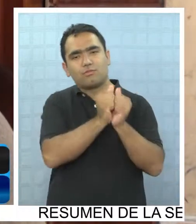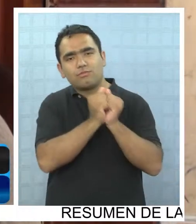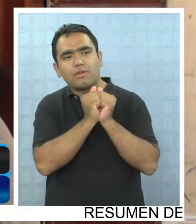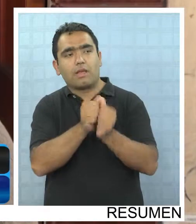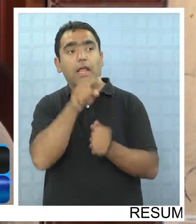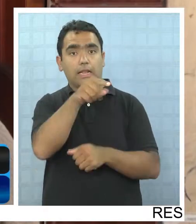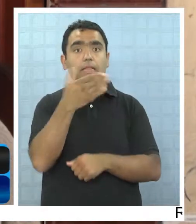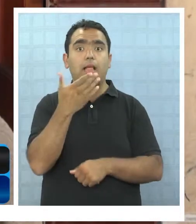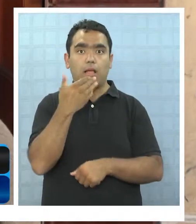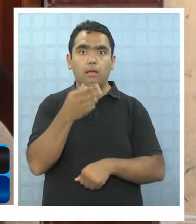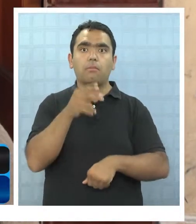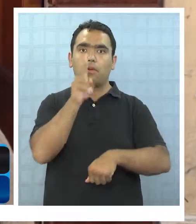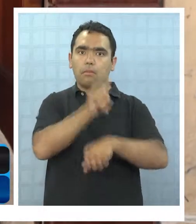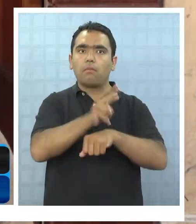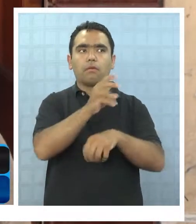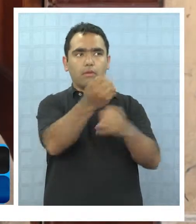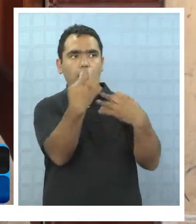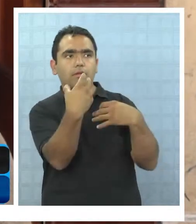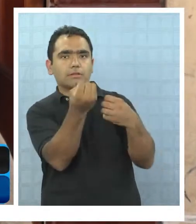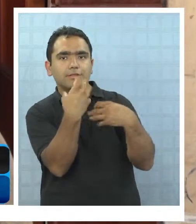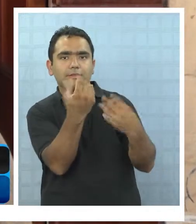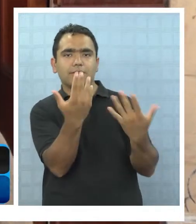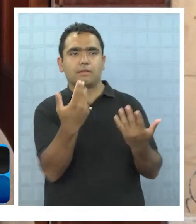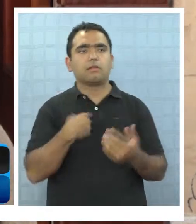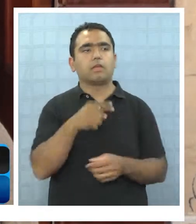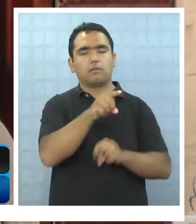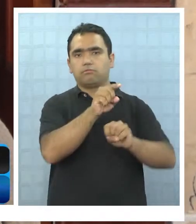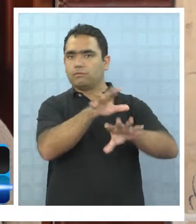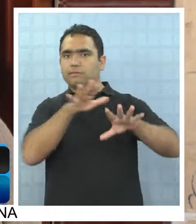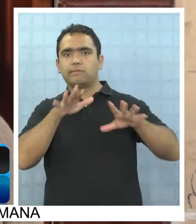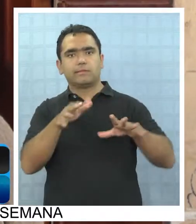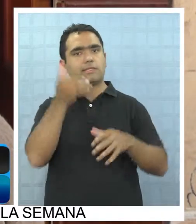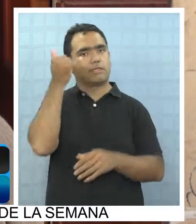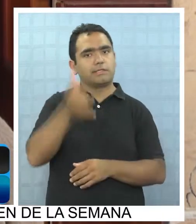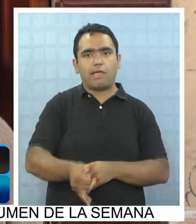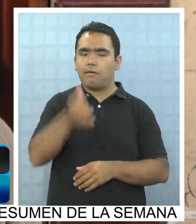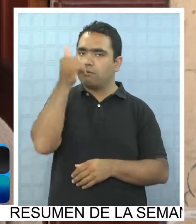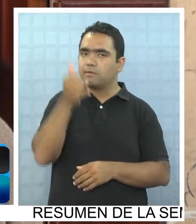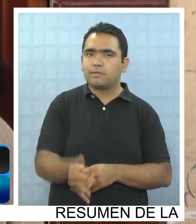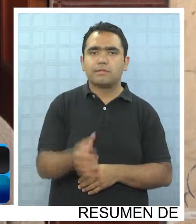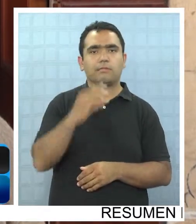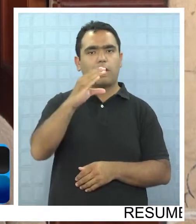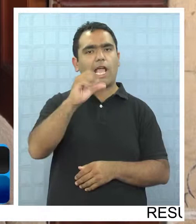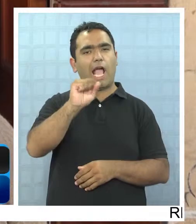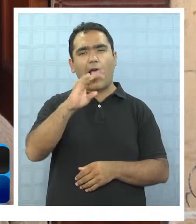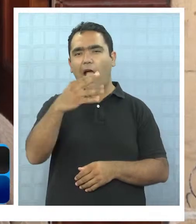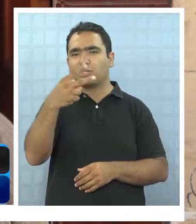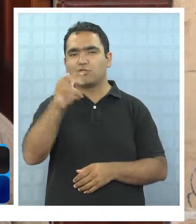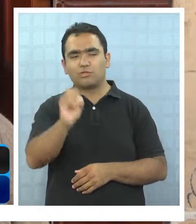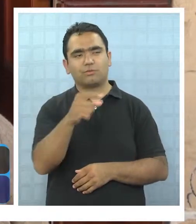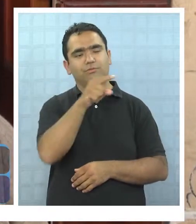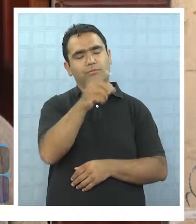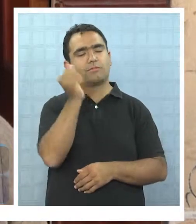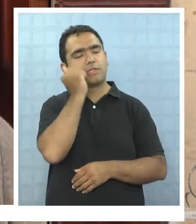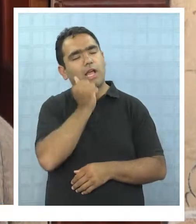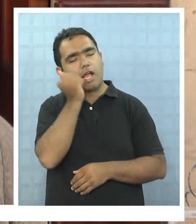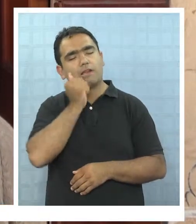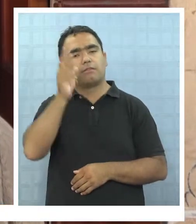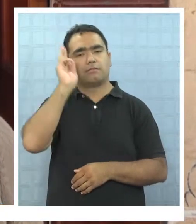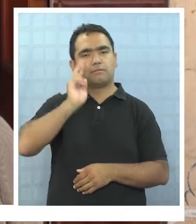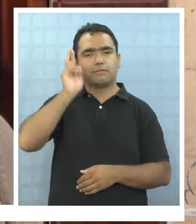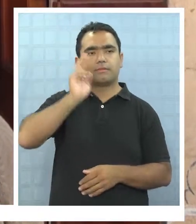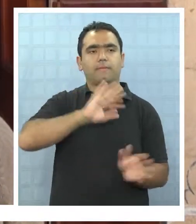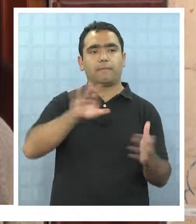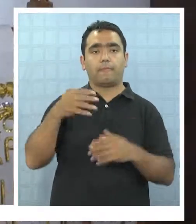Estudiamos juntos, él nos hizo clases también de ayudantía y se destacaba, en todos los ámbitos se destacaba Cacho. Así que lo